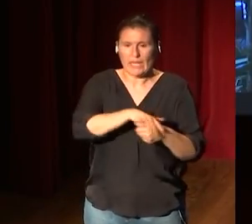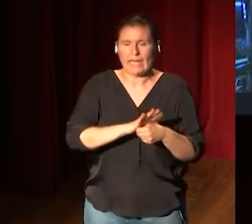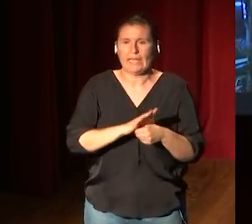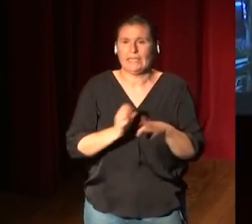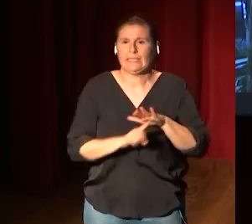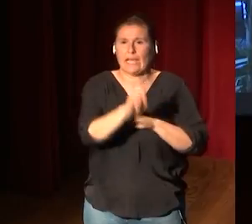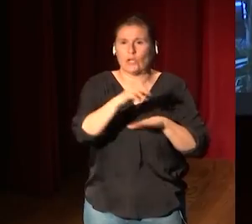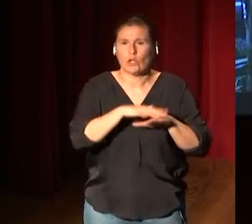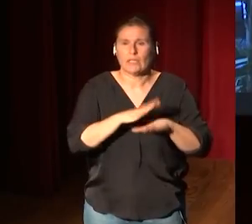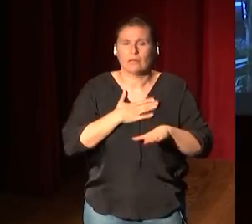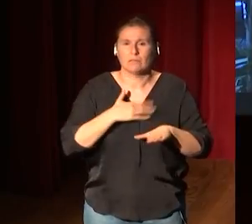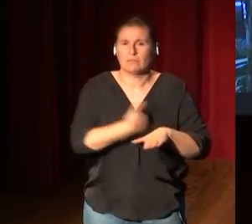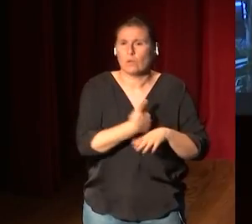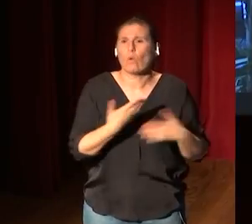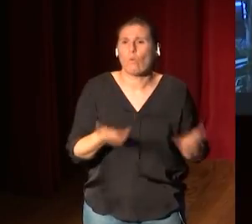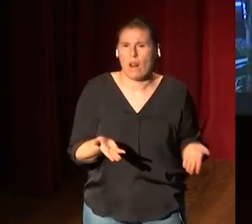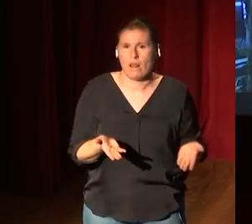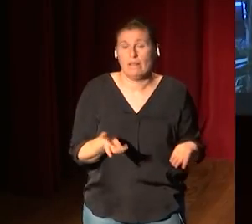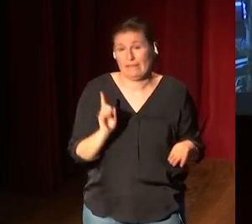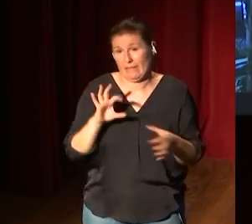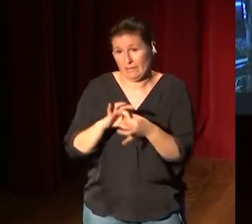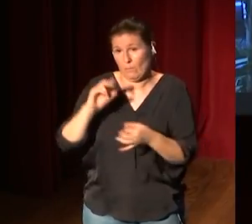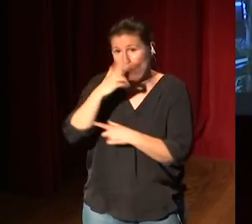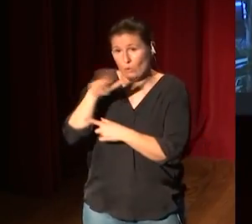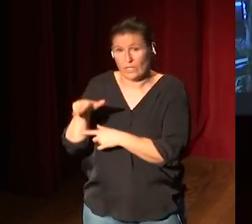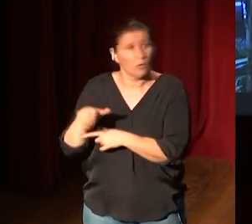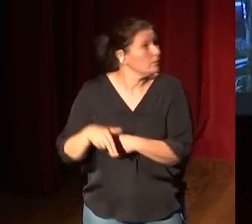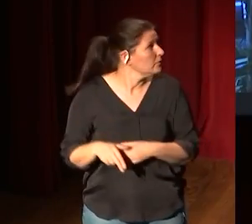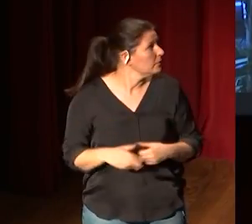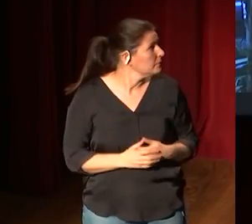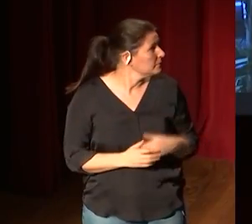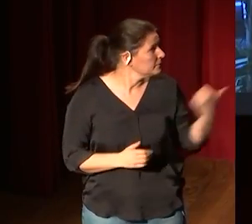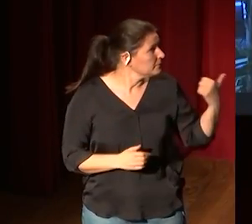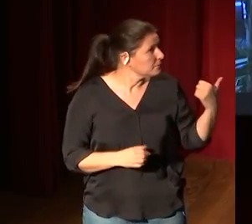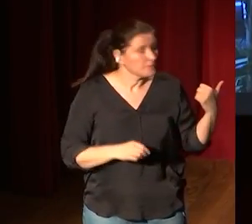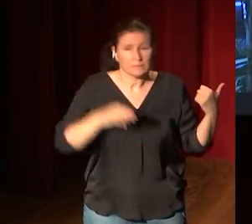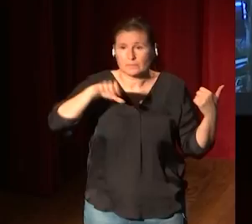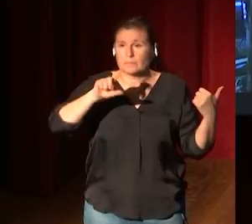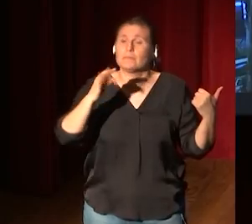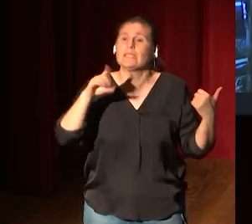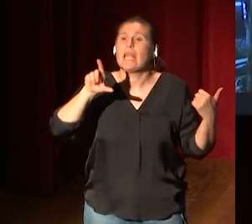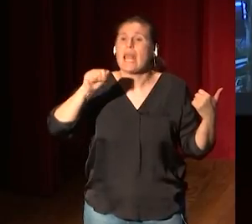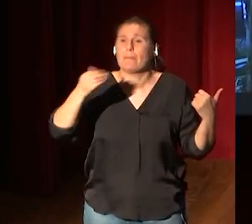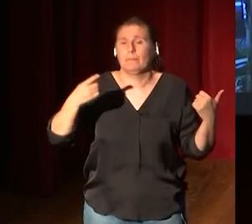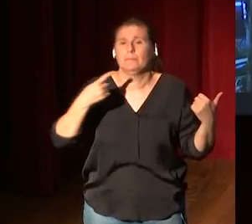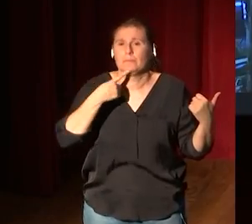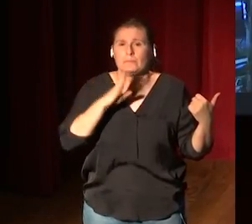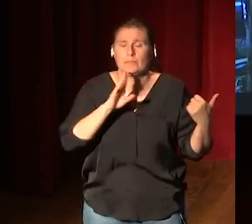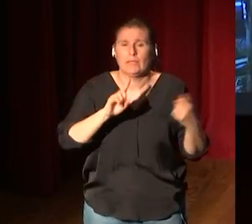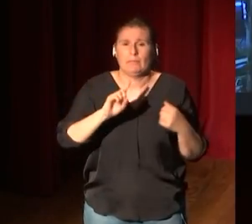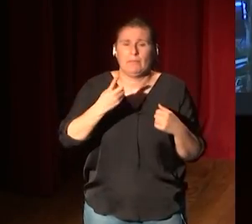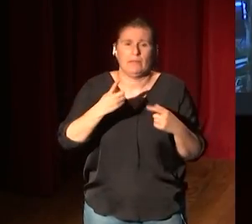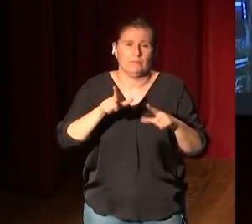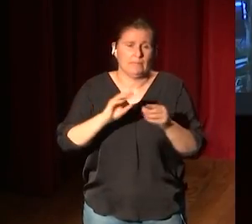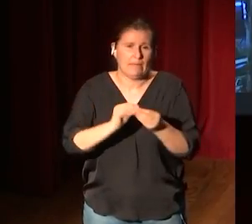digital de un museo este es el ese es el MIT Lab ese es el primer laboratorio de desarrollo